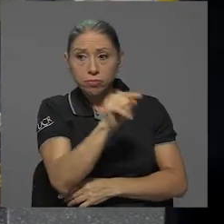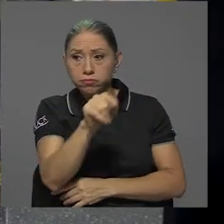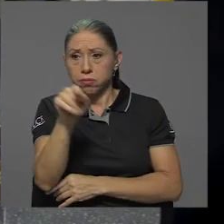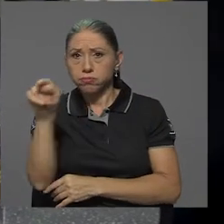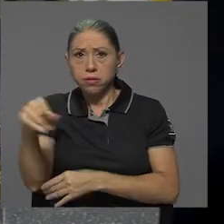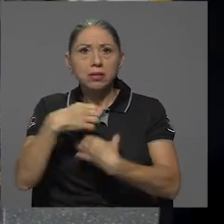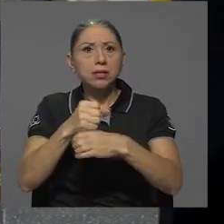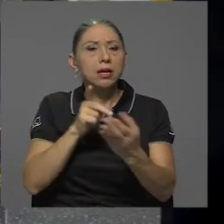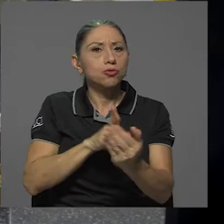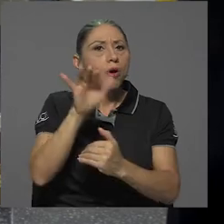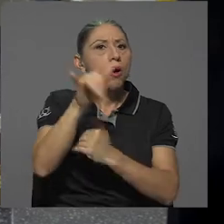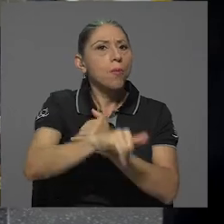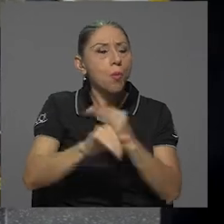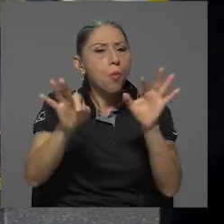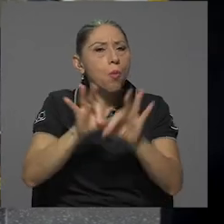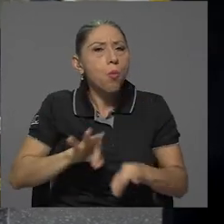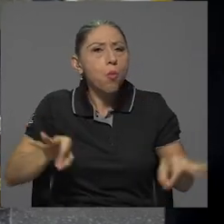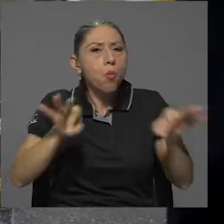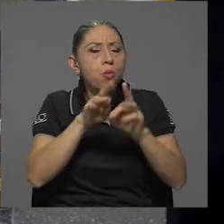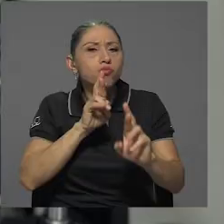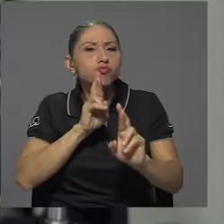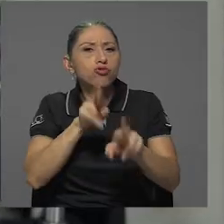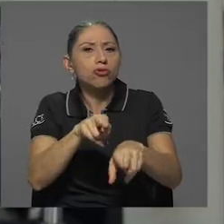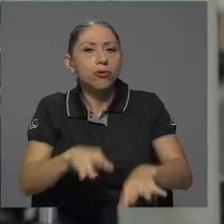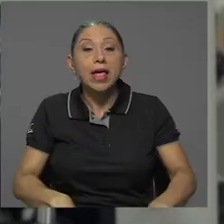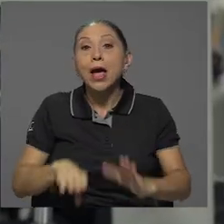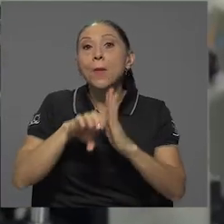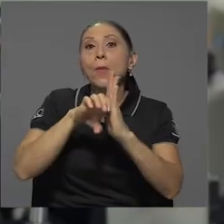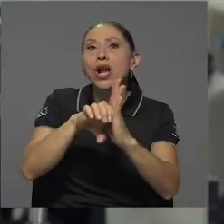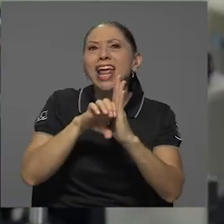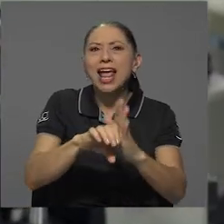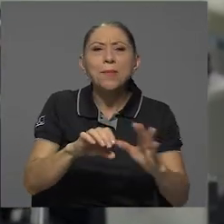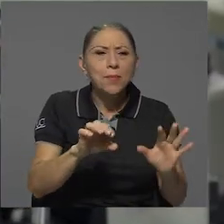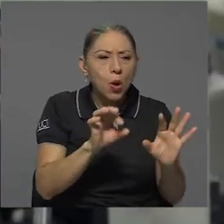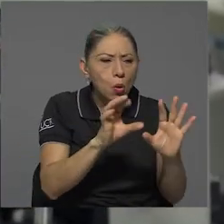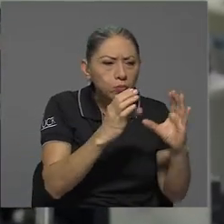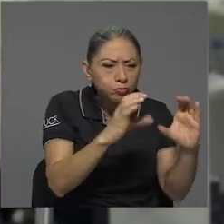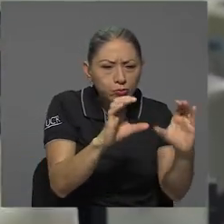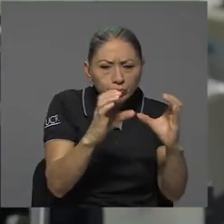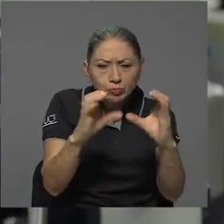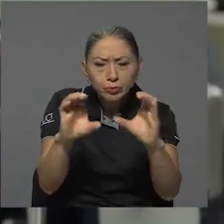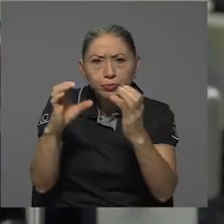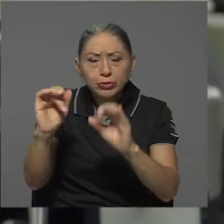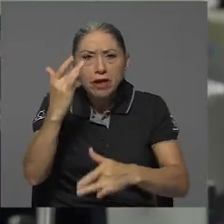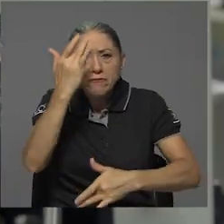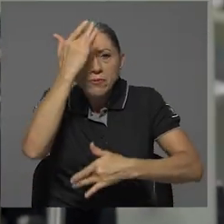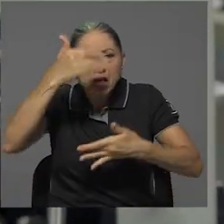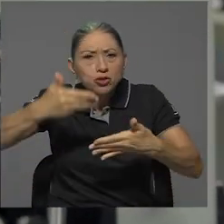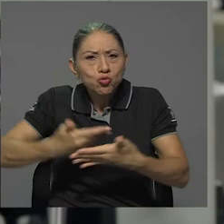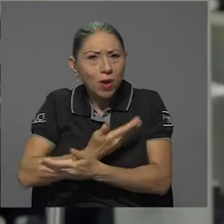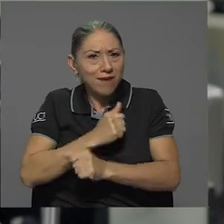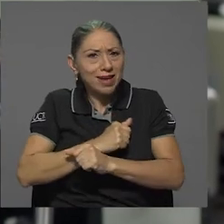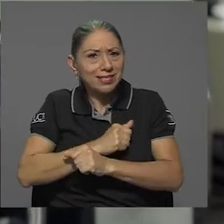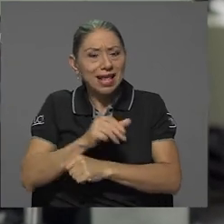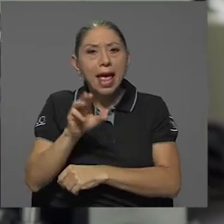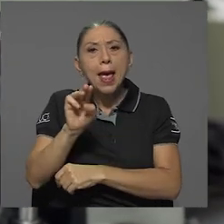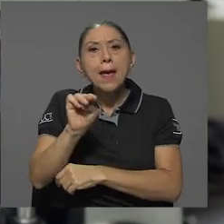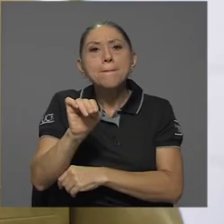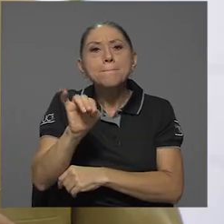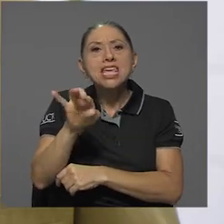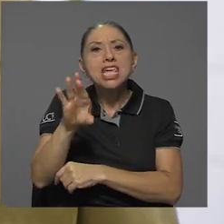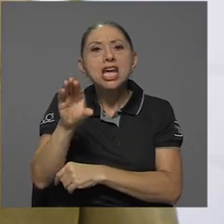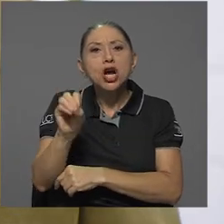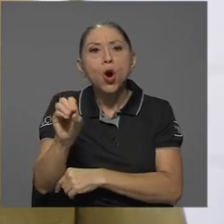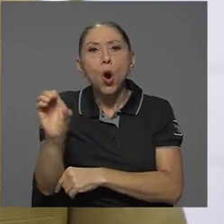elaborado proyectos con importantes resultados. Por ejemplo, tipificación de enfermedades nuevas, de microorganismos nuevos,